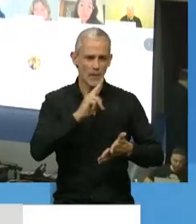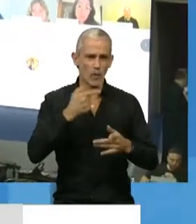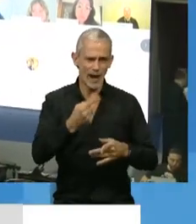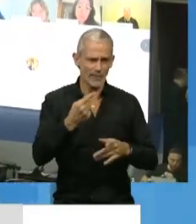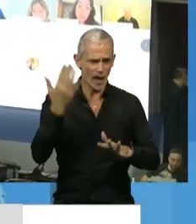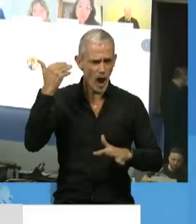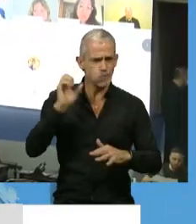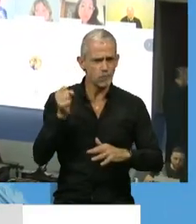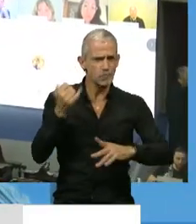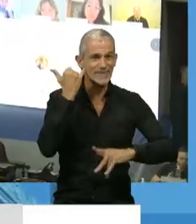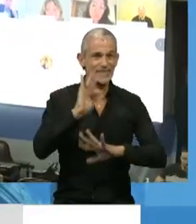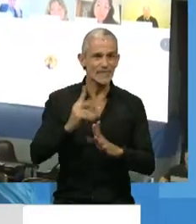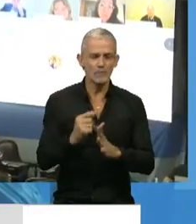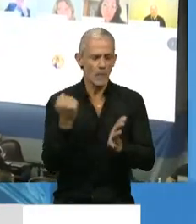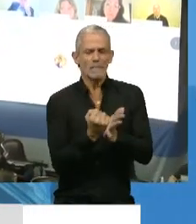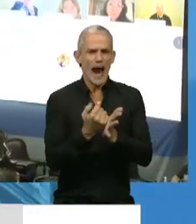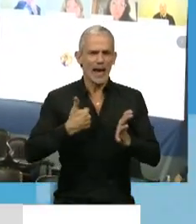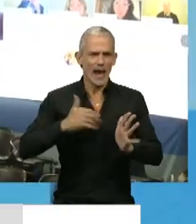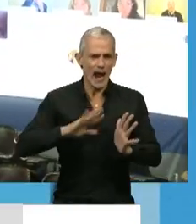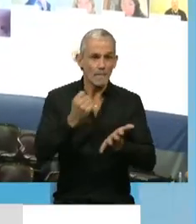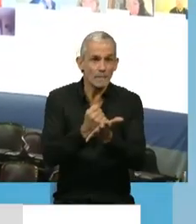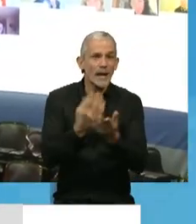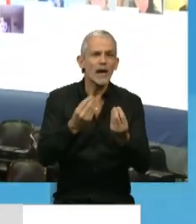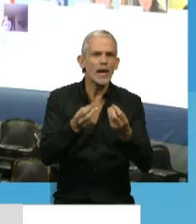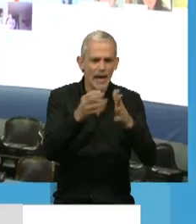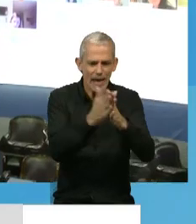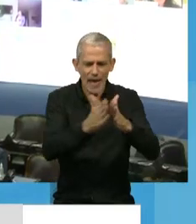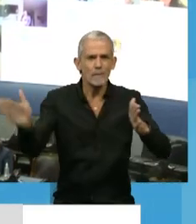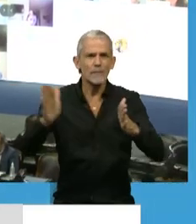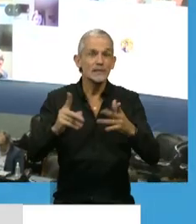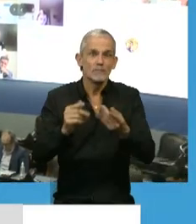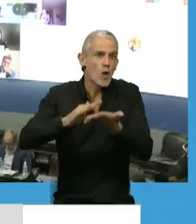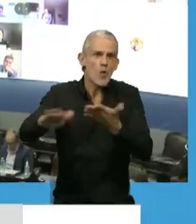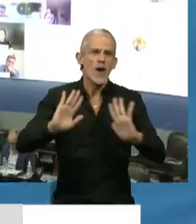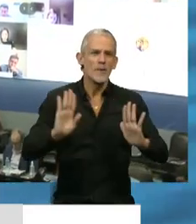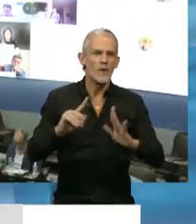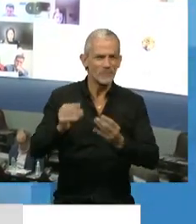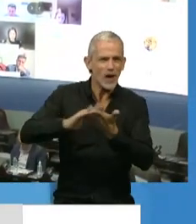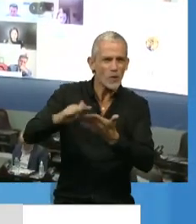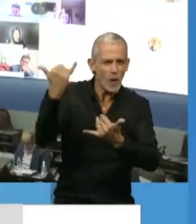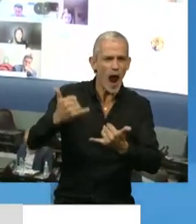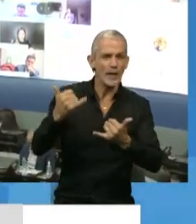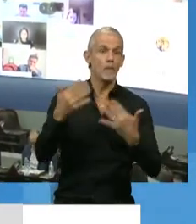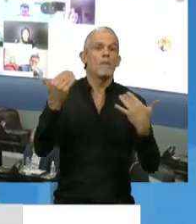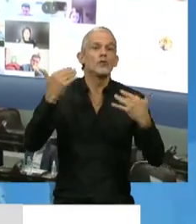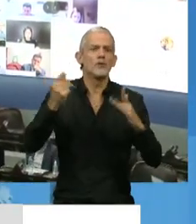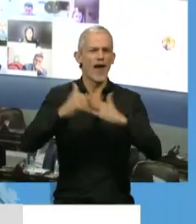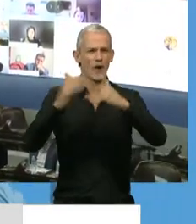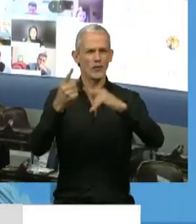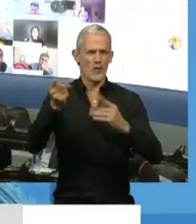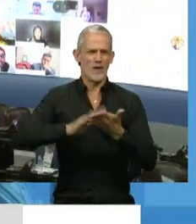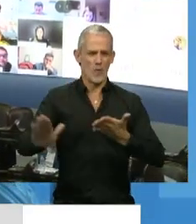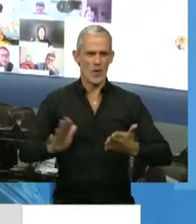antecedieron, nos marca el inicio de algo nuevo y la posibilidad también de construir algo nuevo.